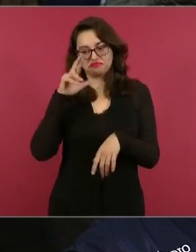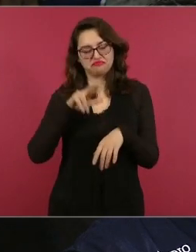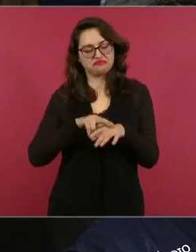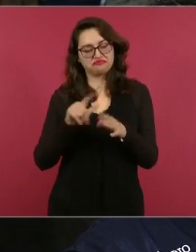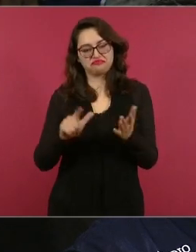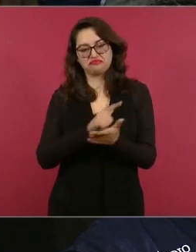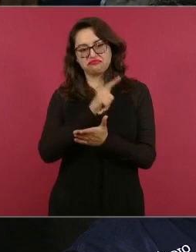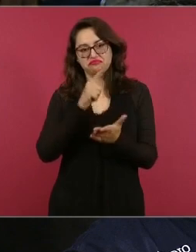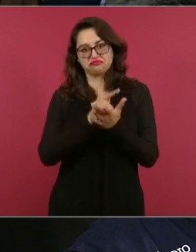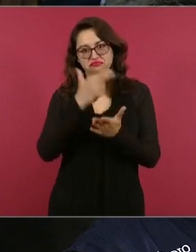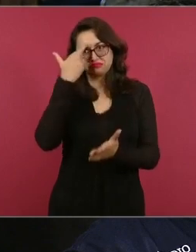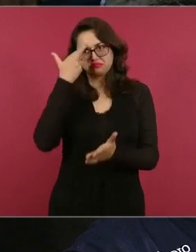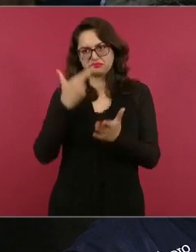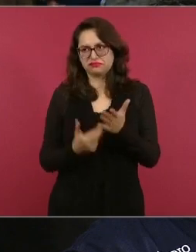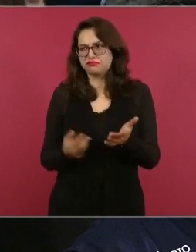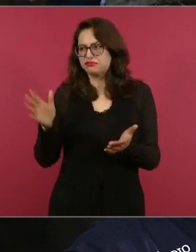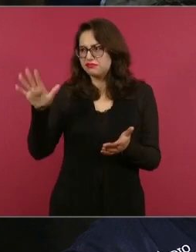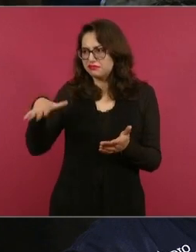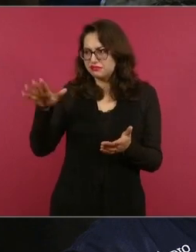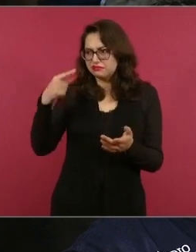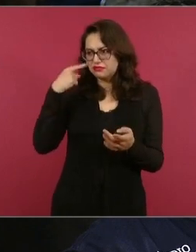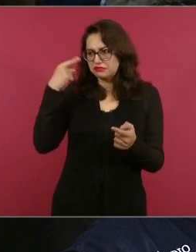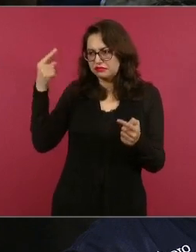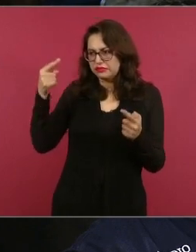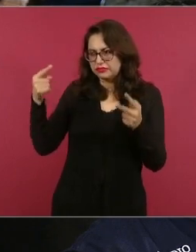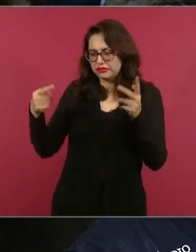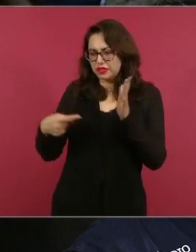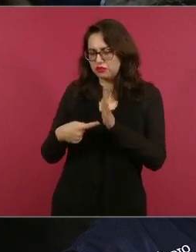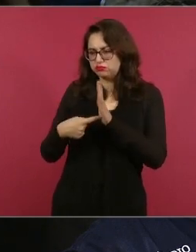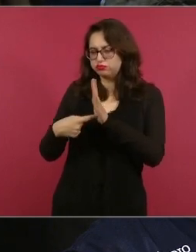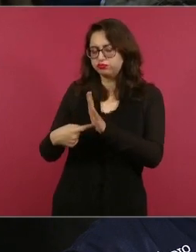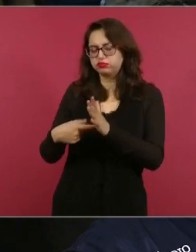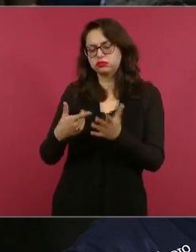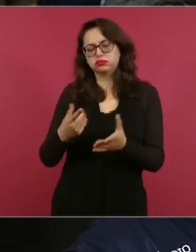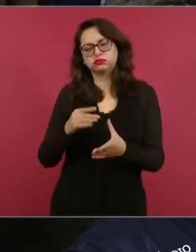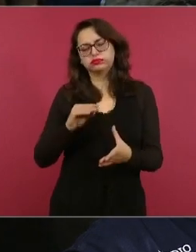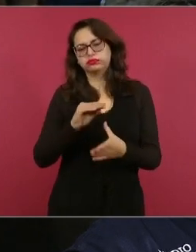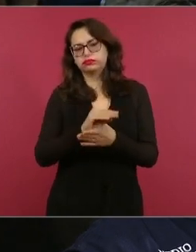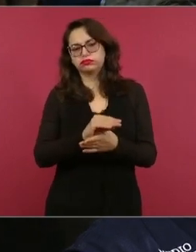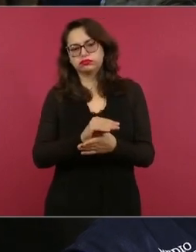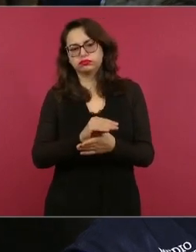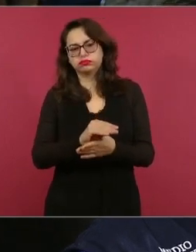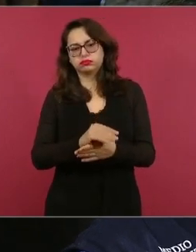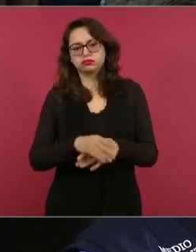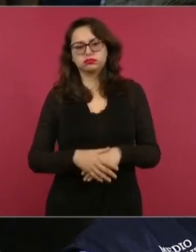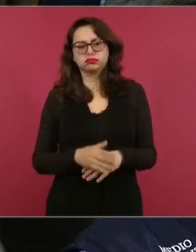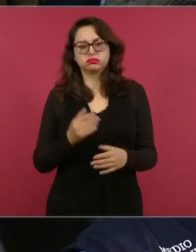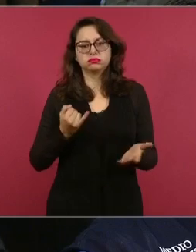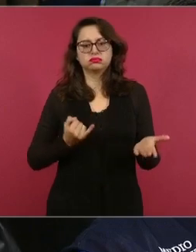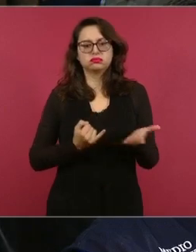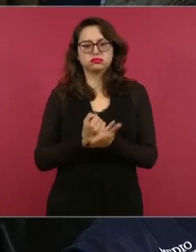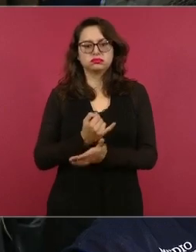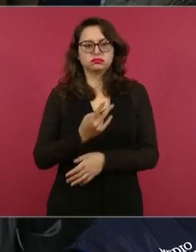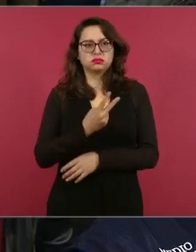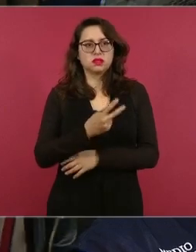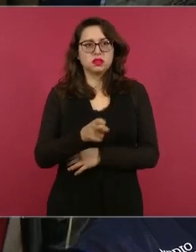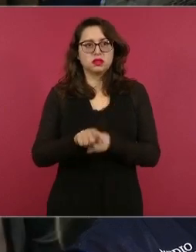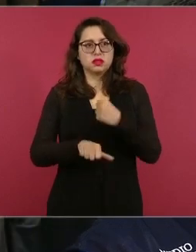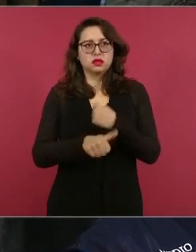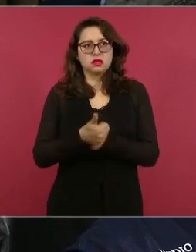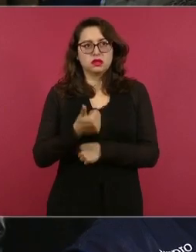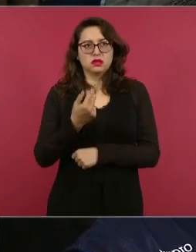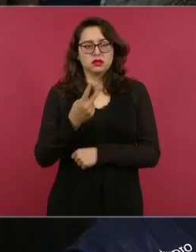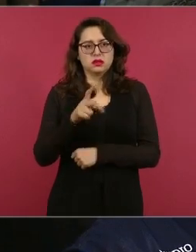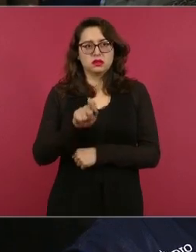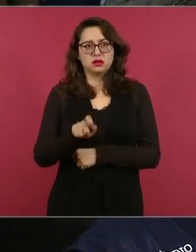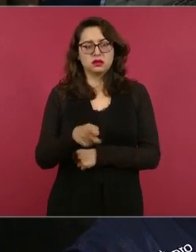pese a los señalamientos al final de la resolución 211 2.2